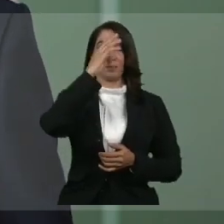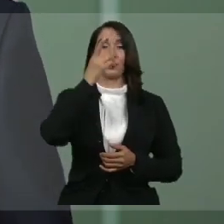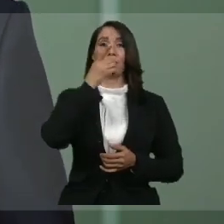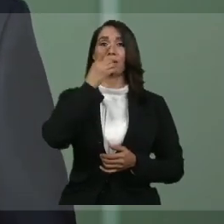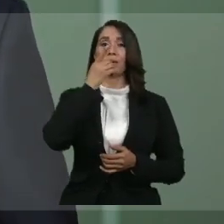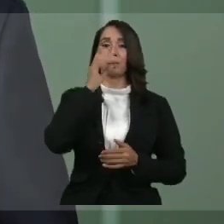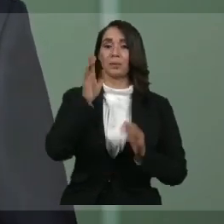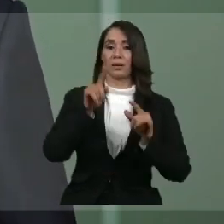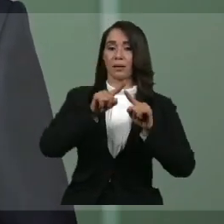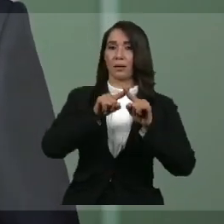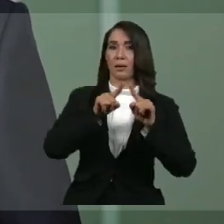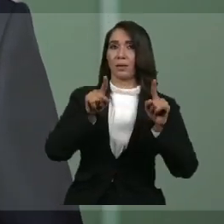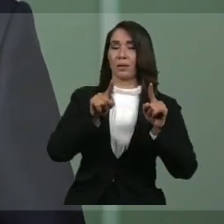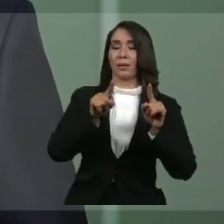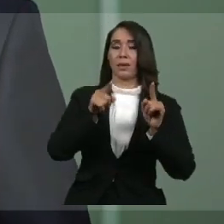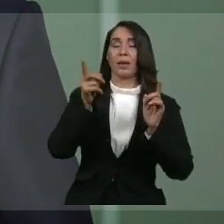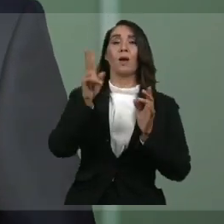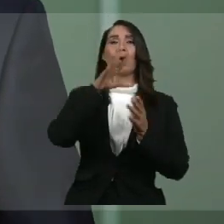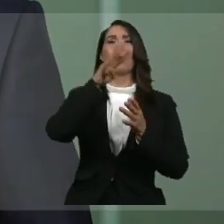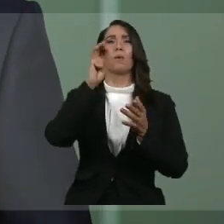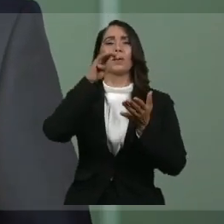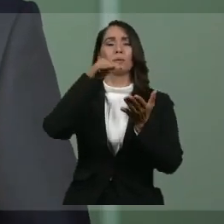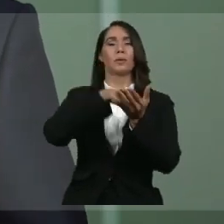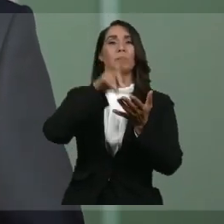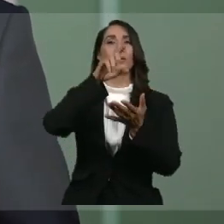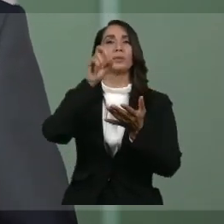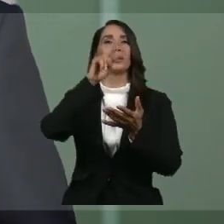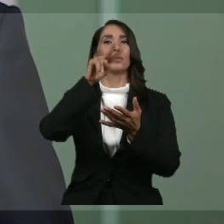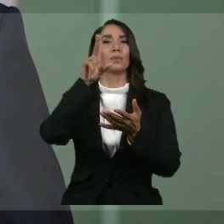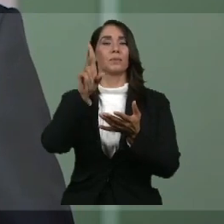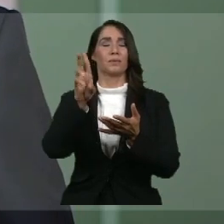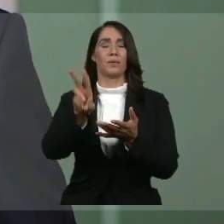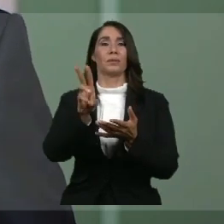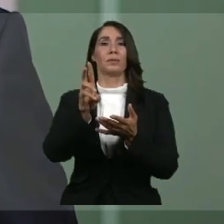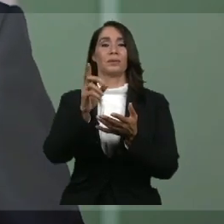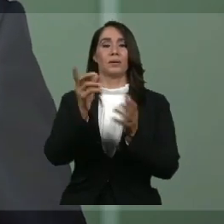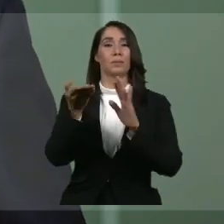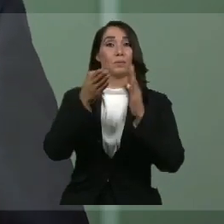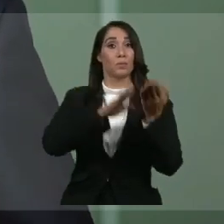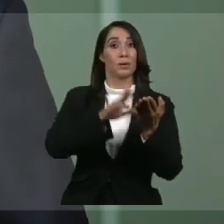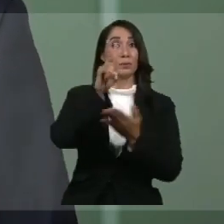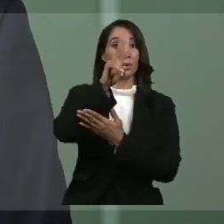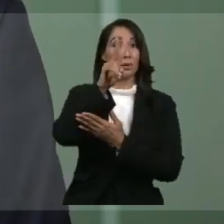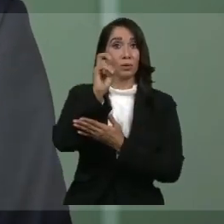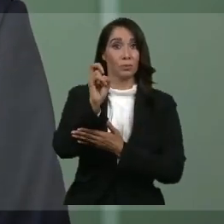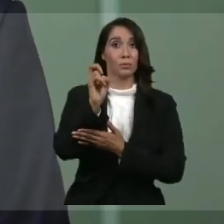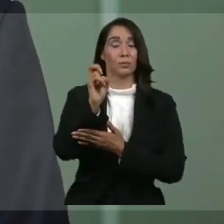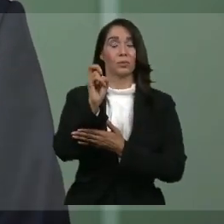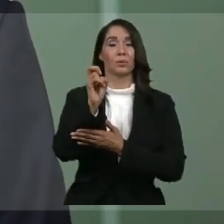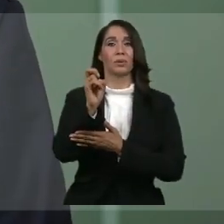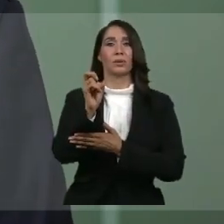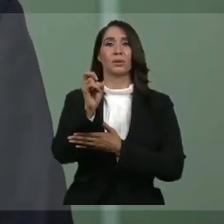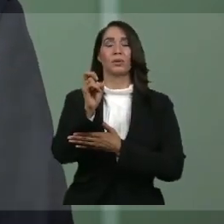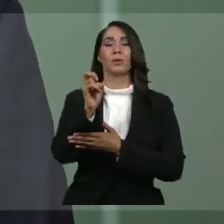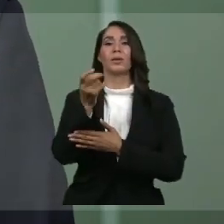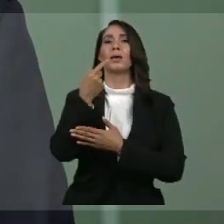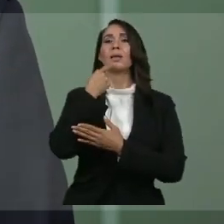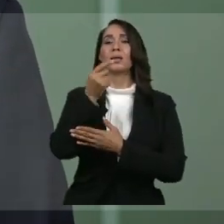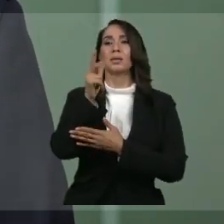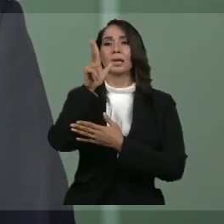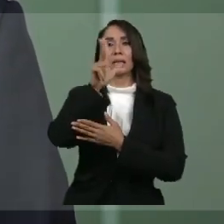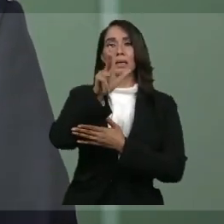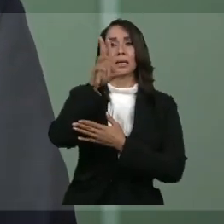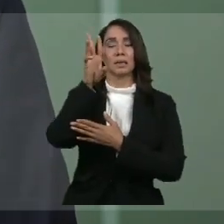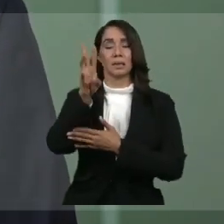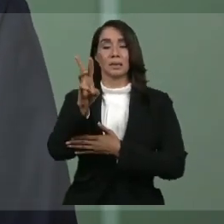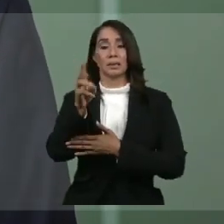momento tiene 4,126 casos y 200 fallecidos. Es decir, 36 casos por cada